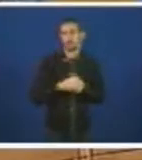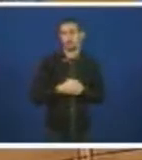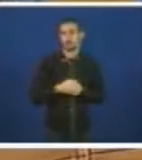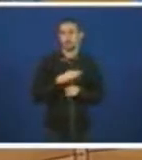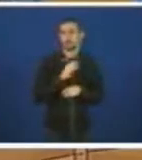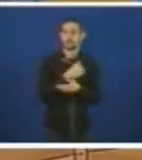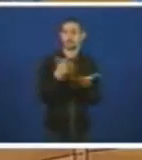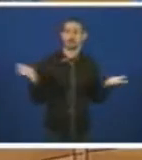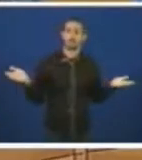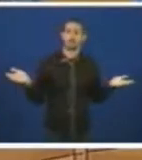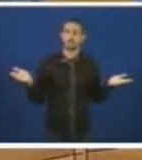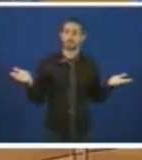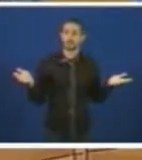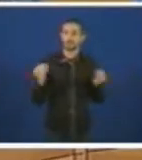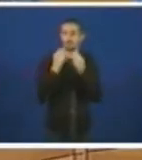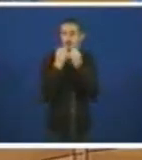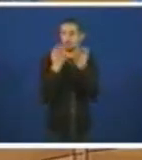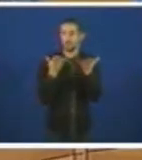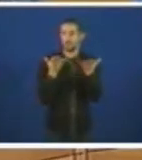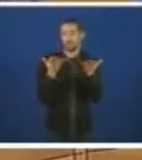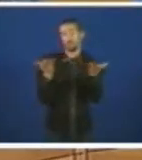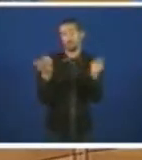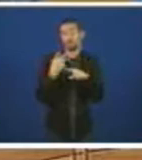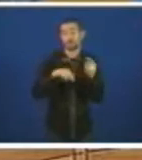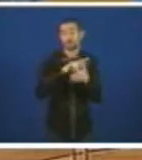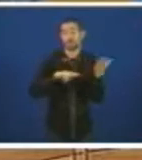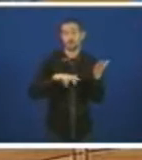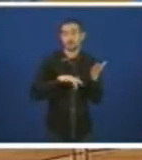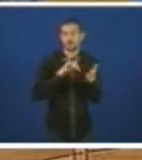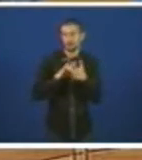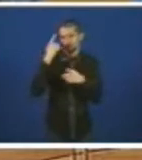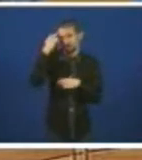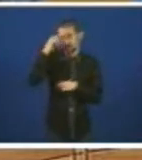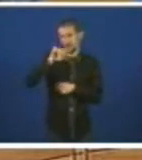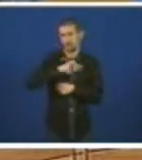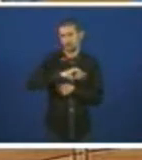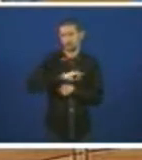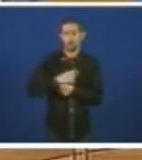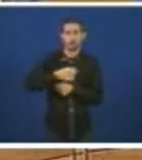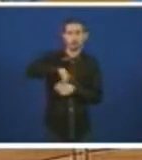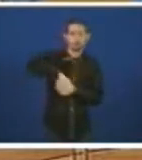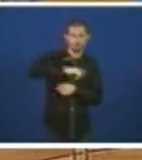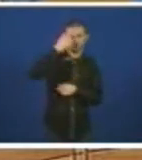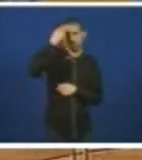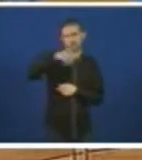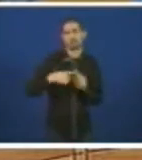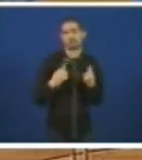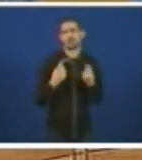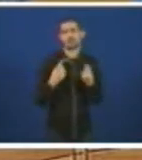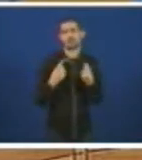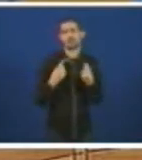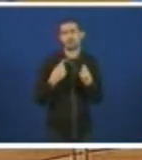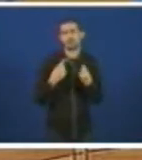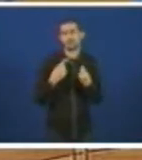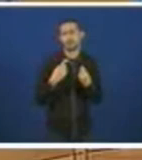señorías. Bueno, a Xunta de Galicia foi consciente e somos conscientes da necesidade de disponer